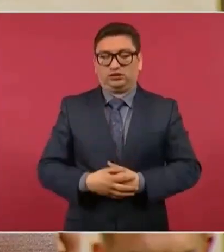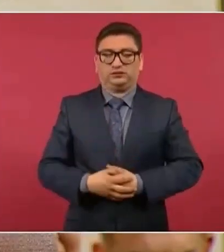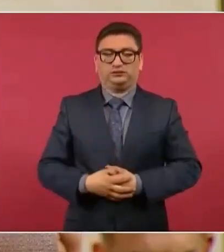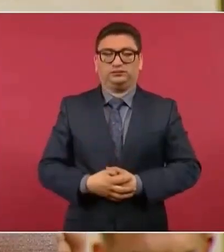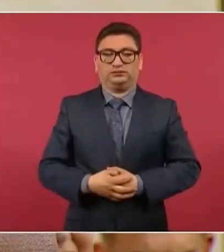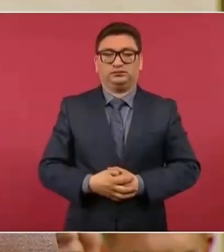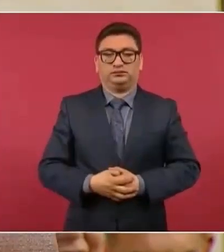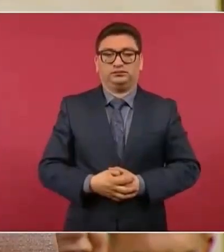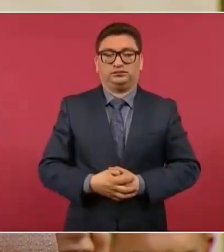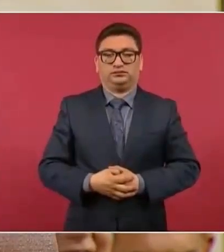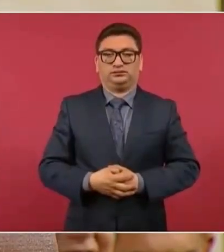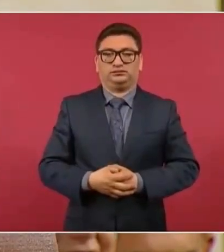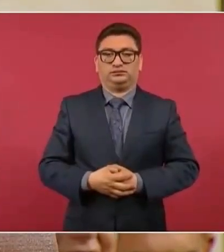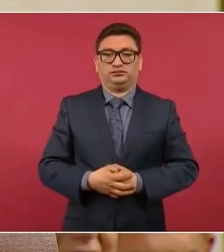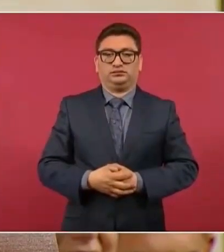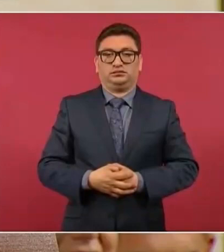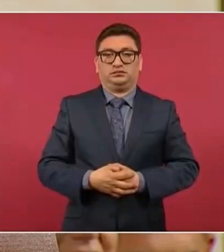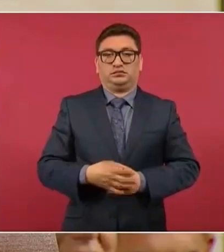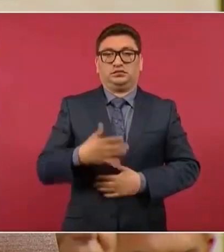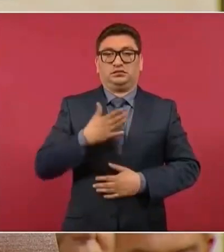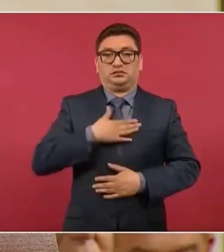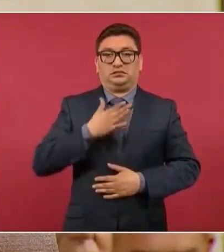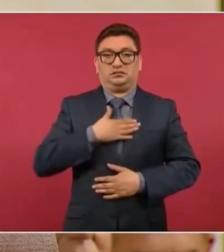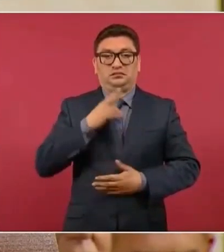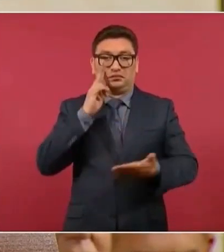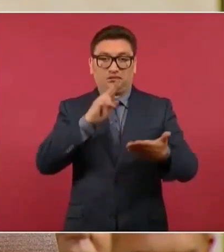En mi face.